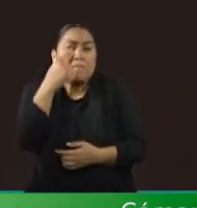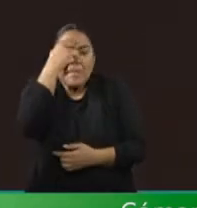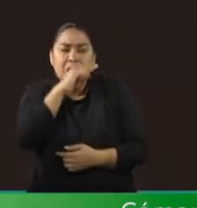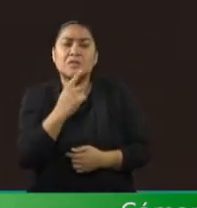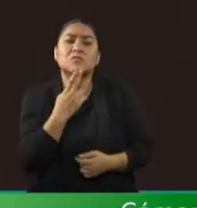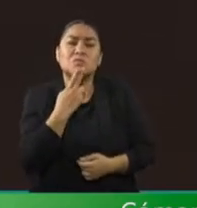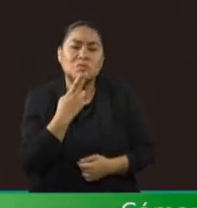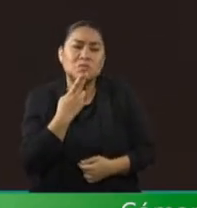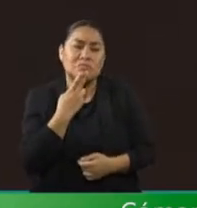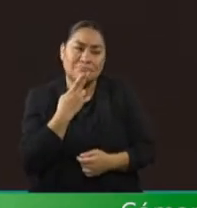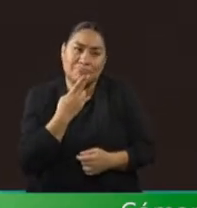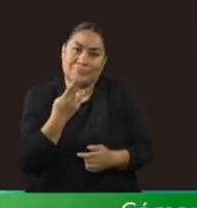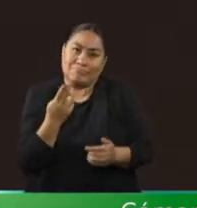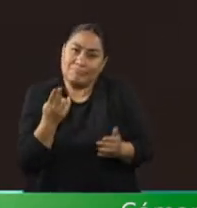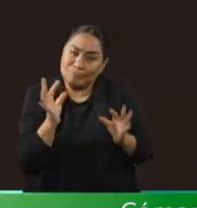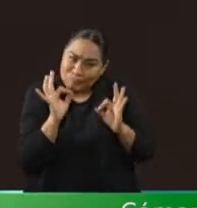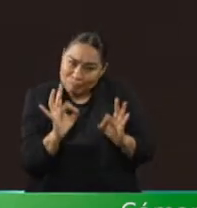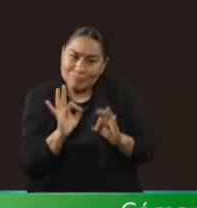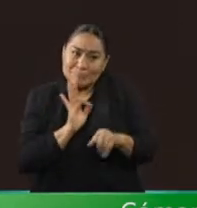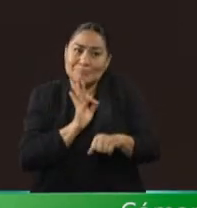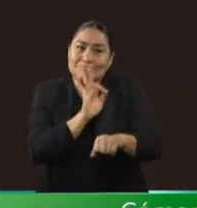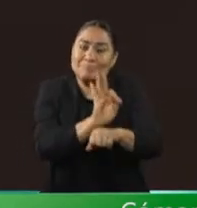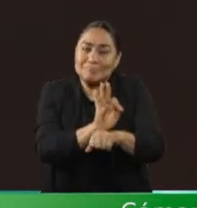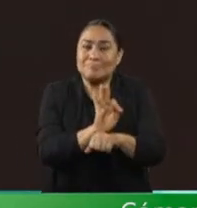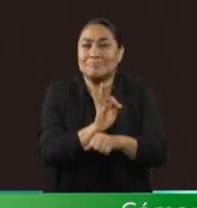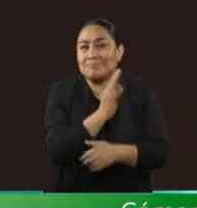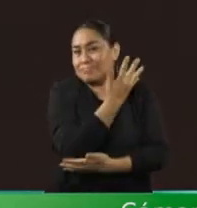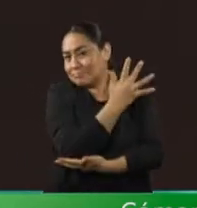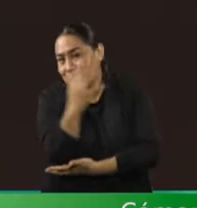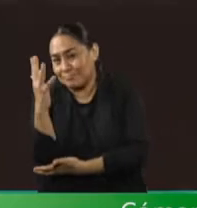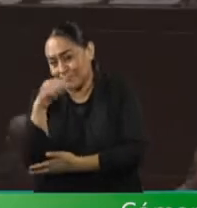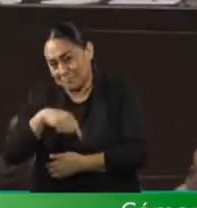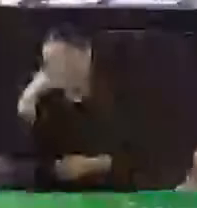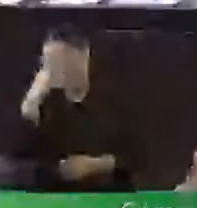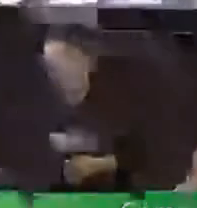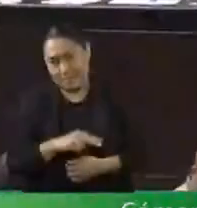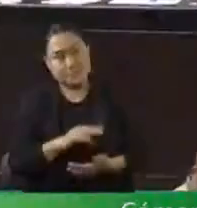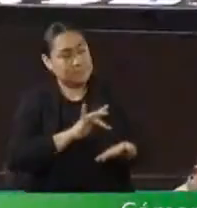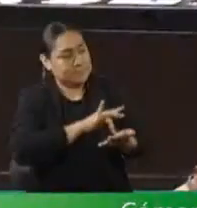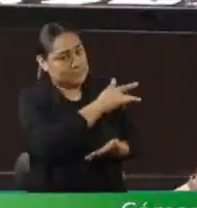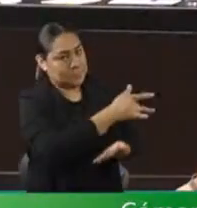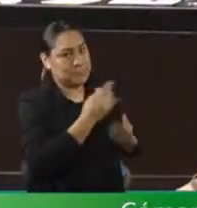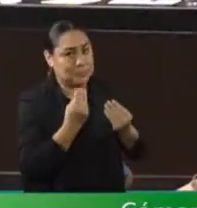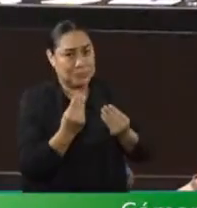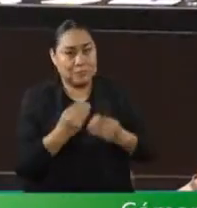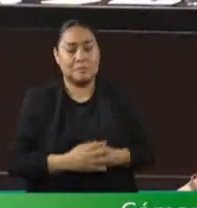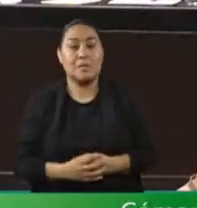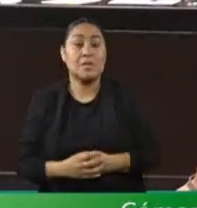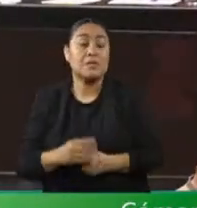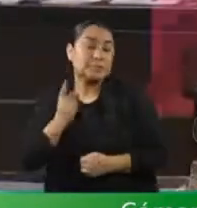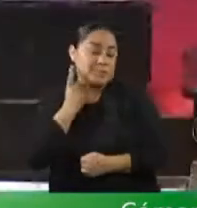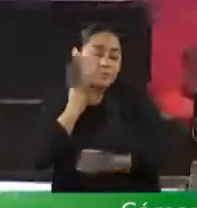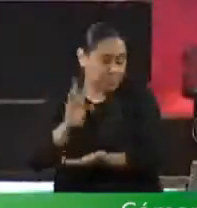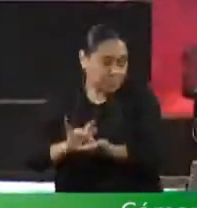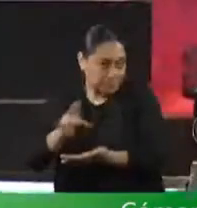de impulsar una agenda verde en nuestro país. Muchas gracias. Gracias, diputado.